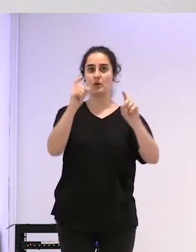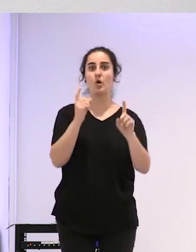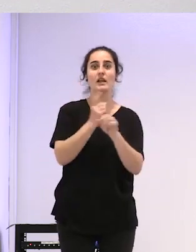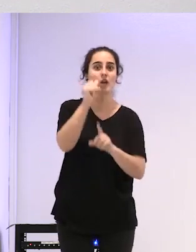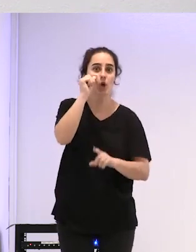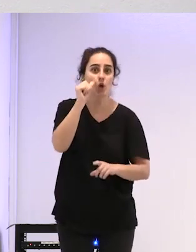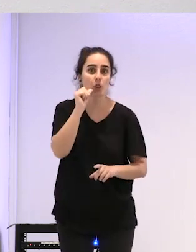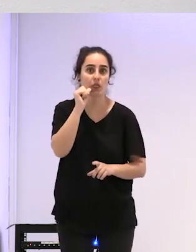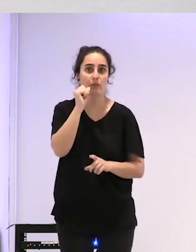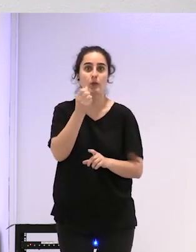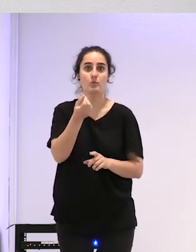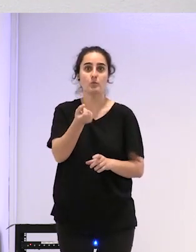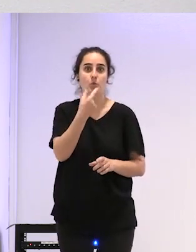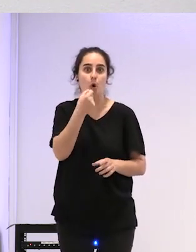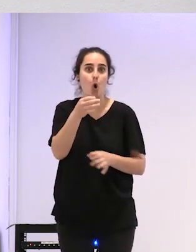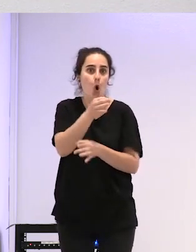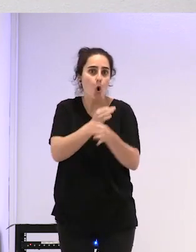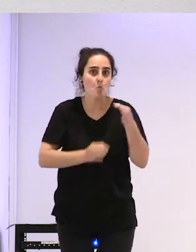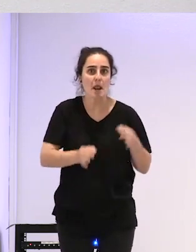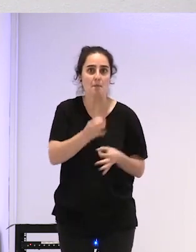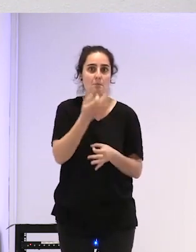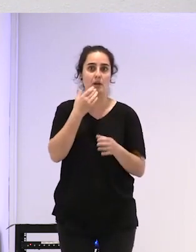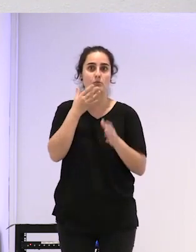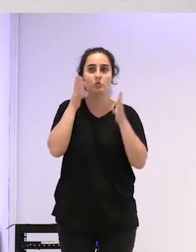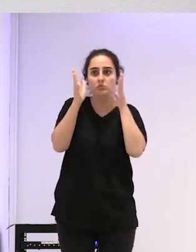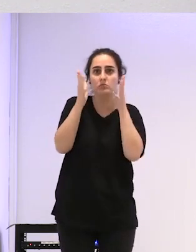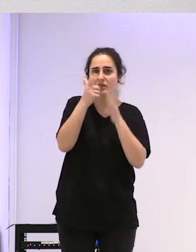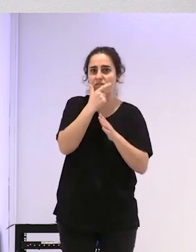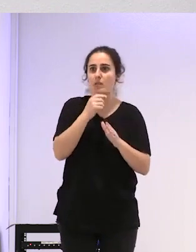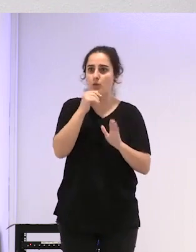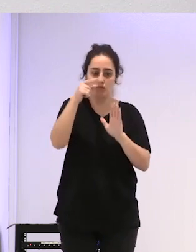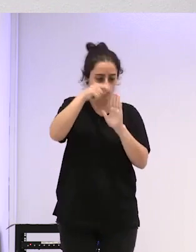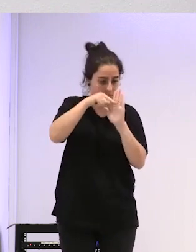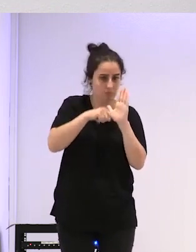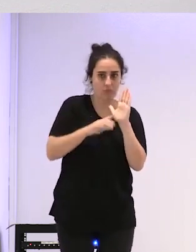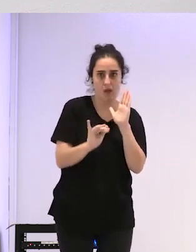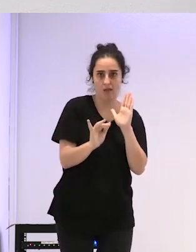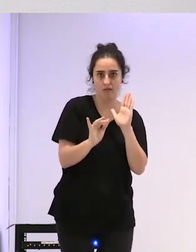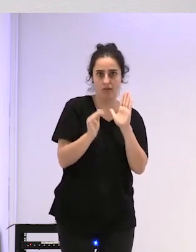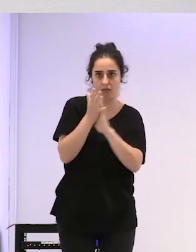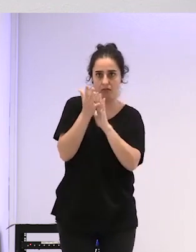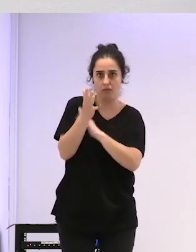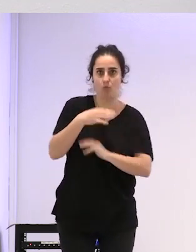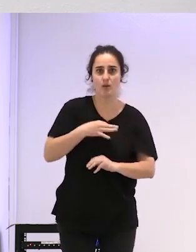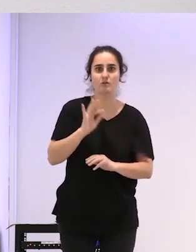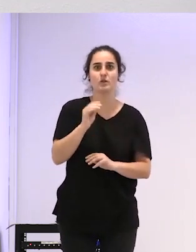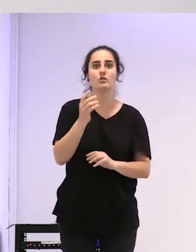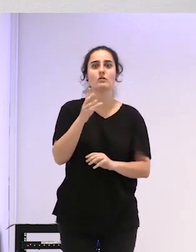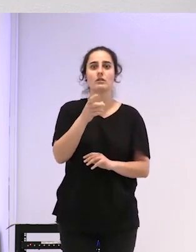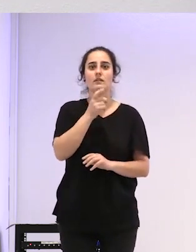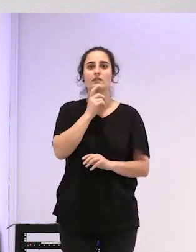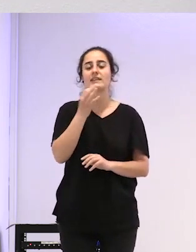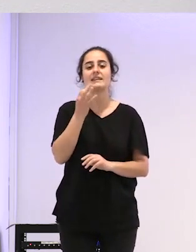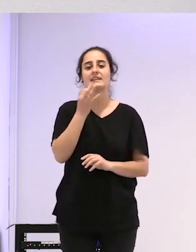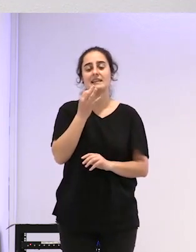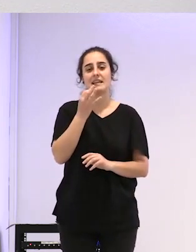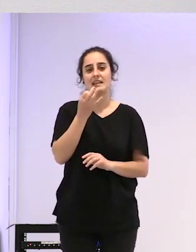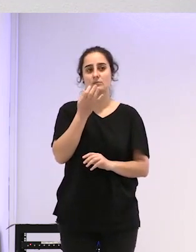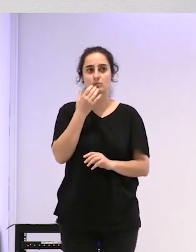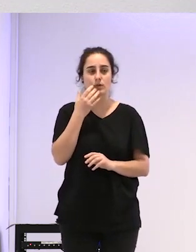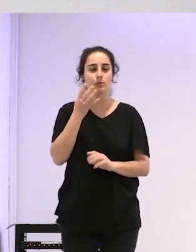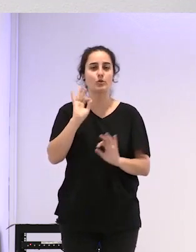hormonal por ejemplo porque hay unas pautas lo complicado es entender los procesos inovacionales